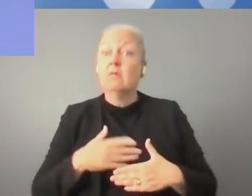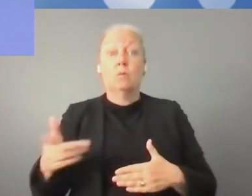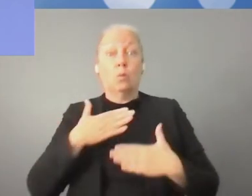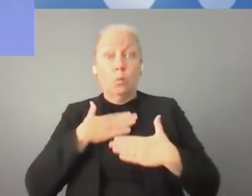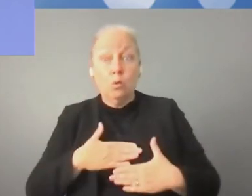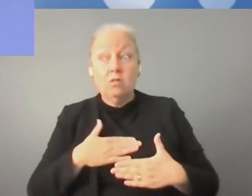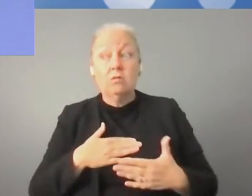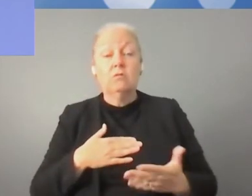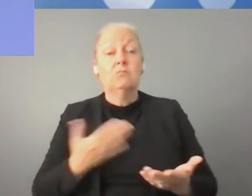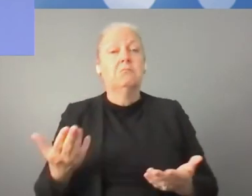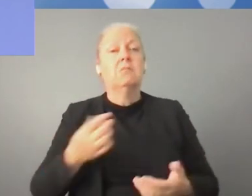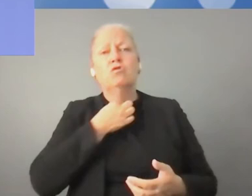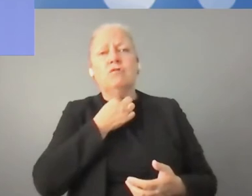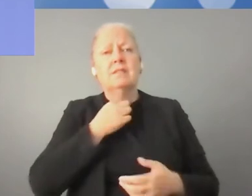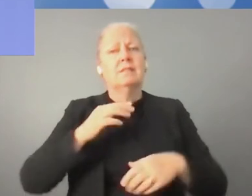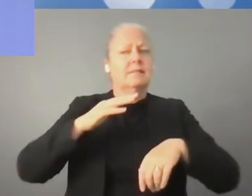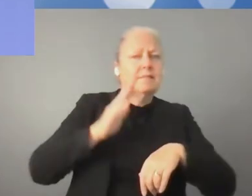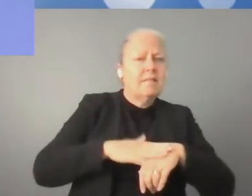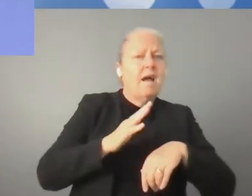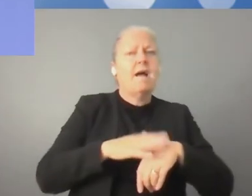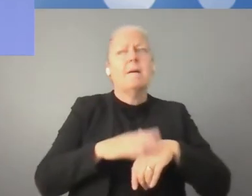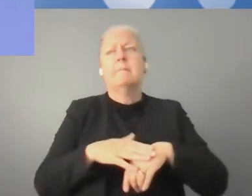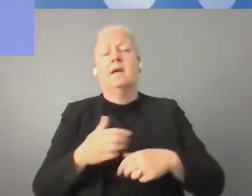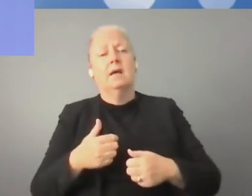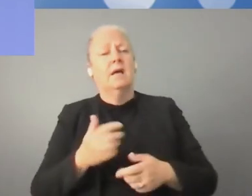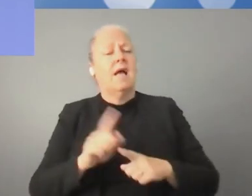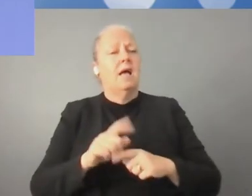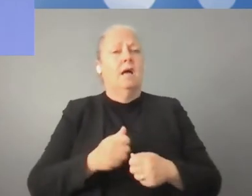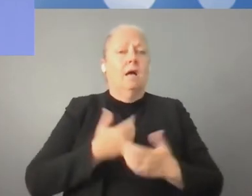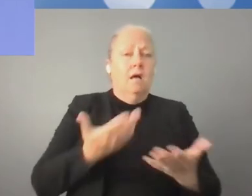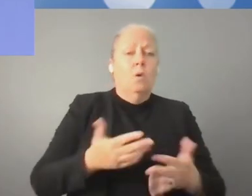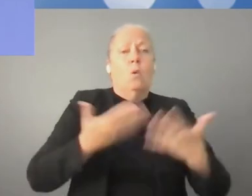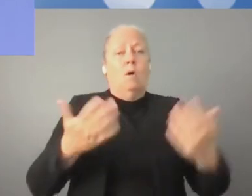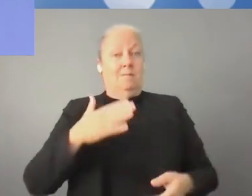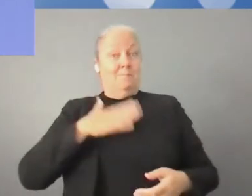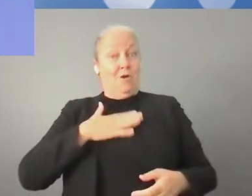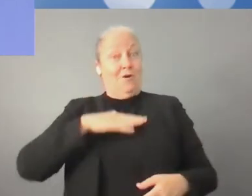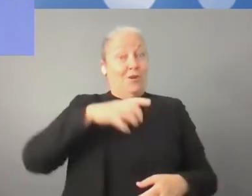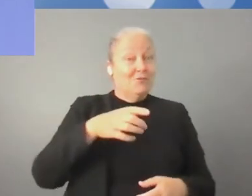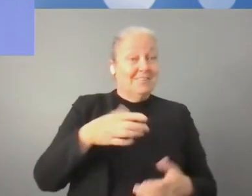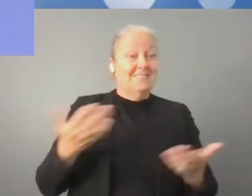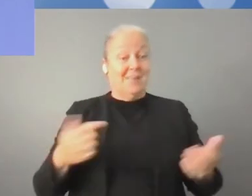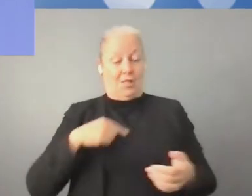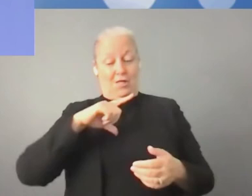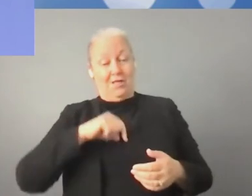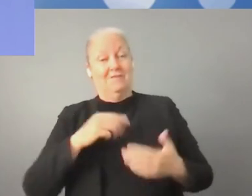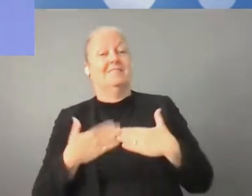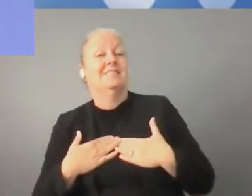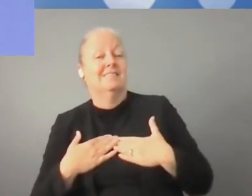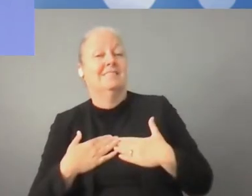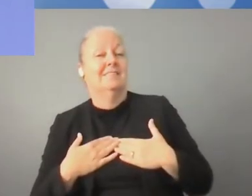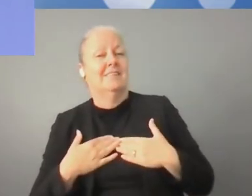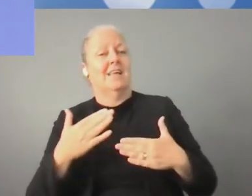Yo creo que esa es la clave para el éxito. Hay que responderse la pregunta si las personas están listas para crear